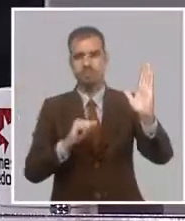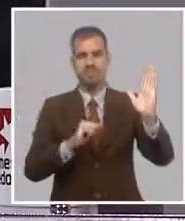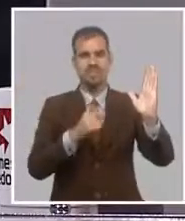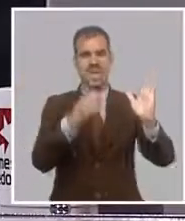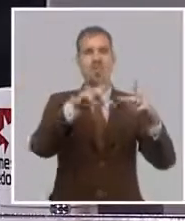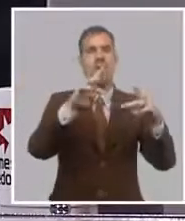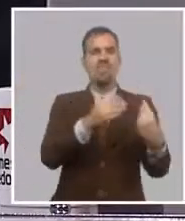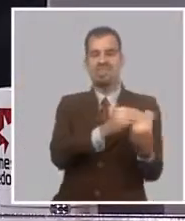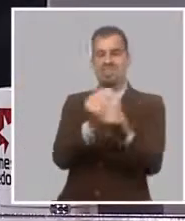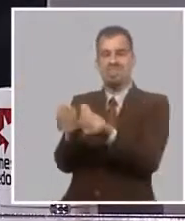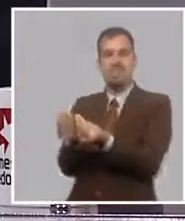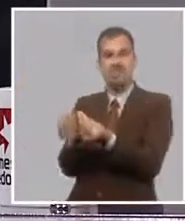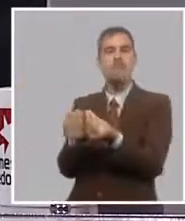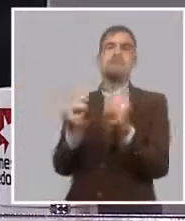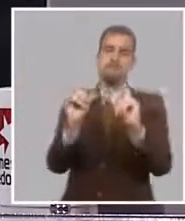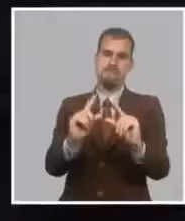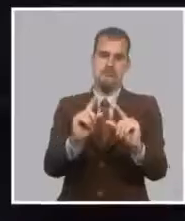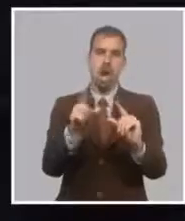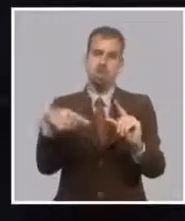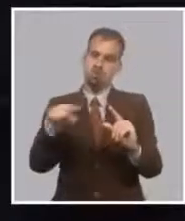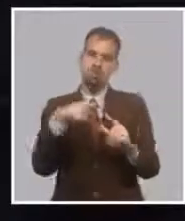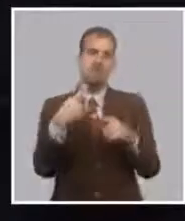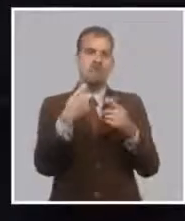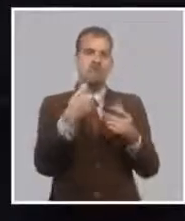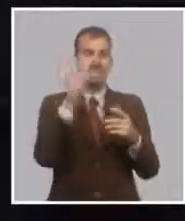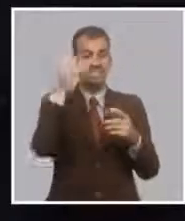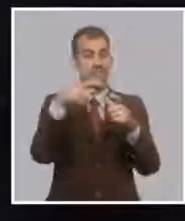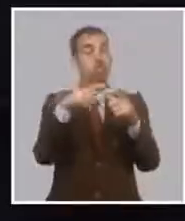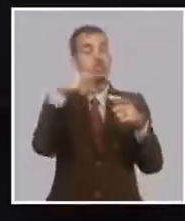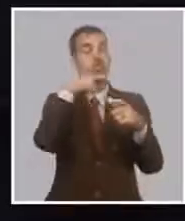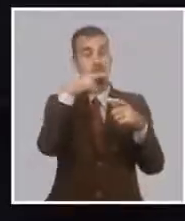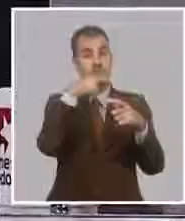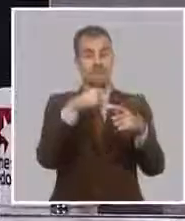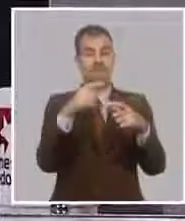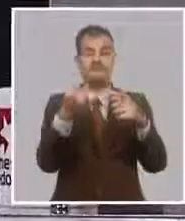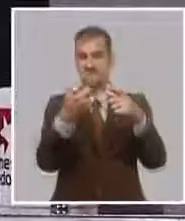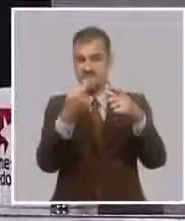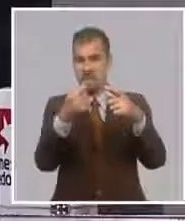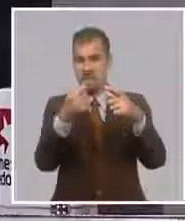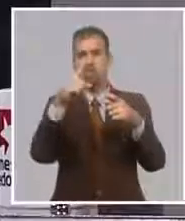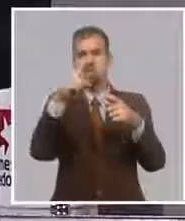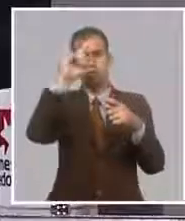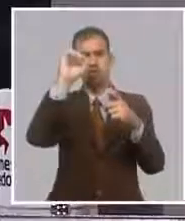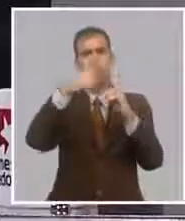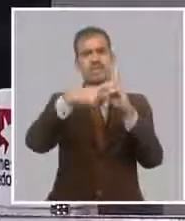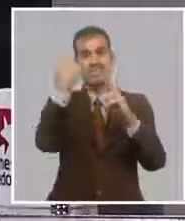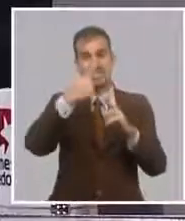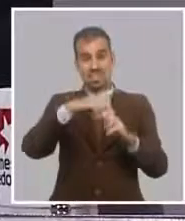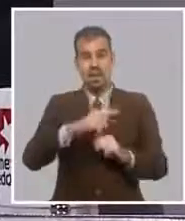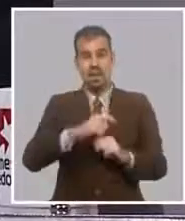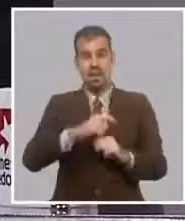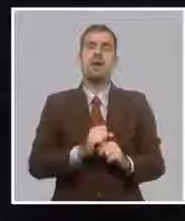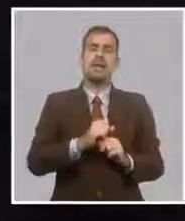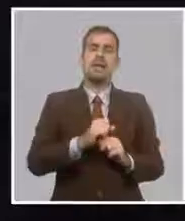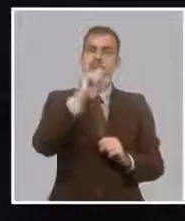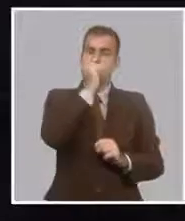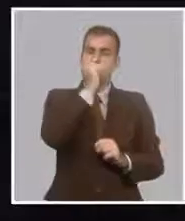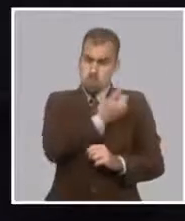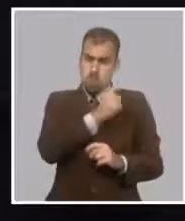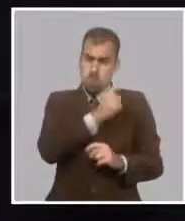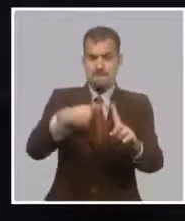interés los financiamientos de los productos. ¿Tomate, soya? Tomate, soya, cerdo y ganado mayor. Y ganado mayor.